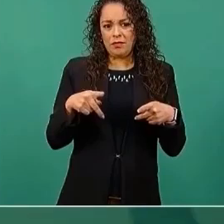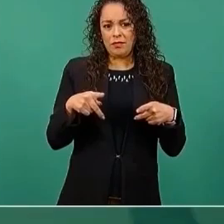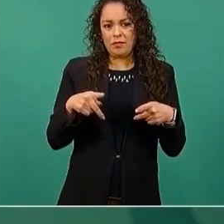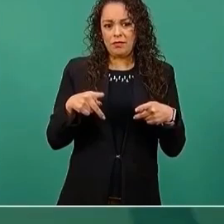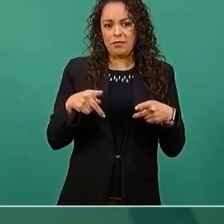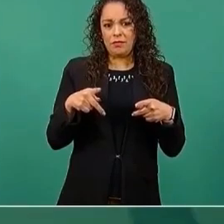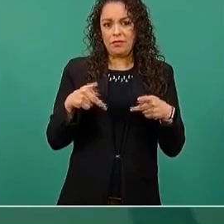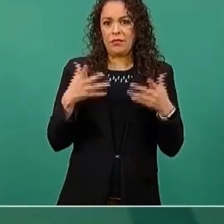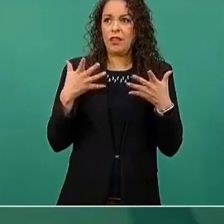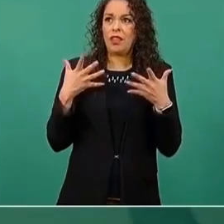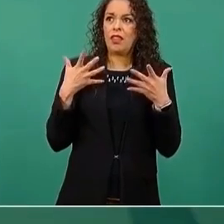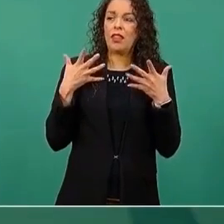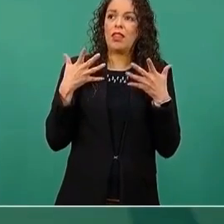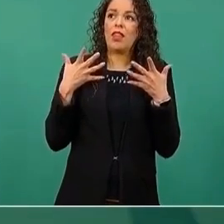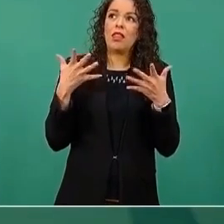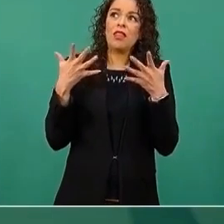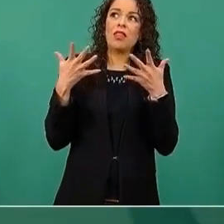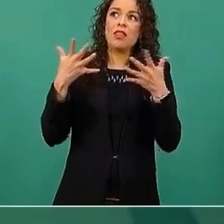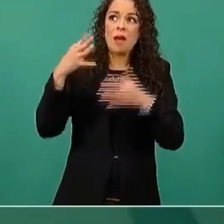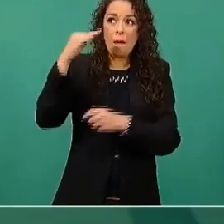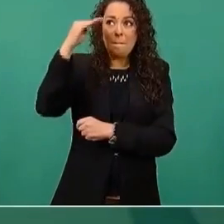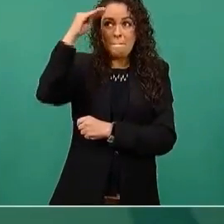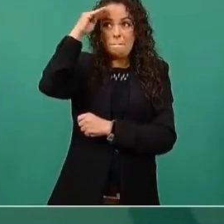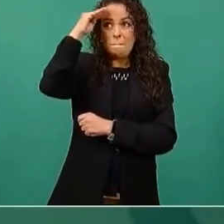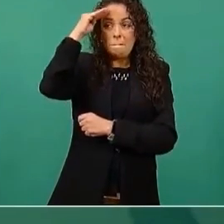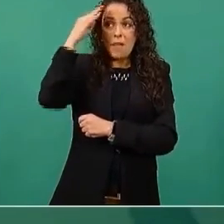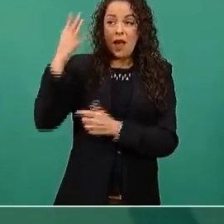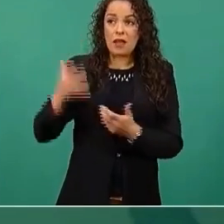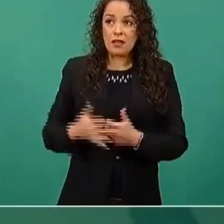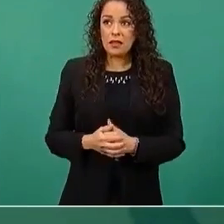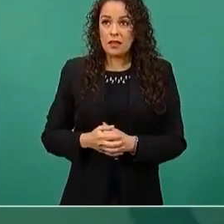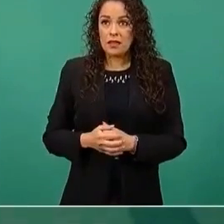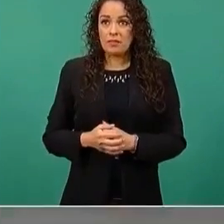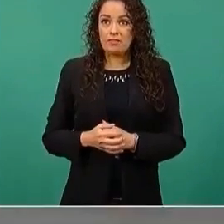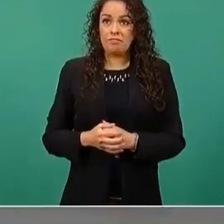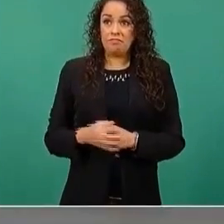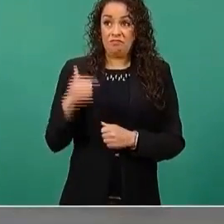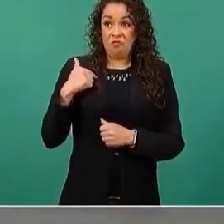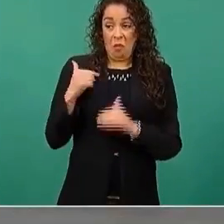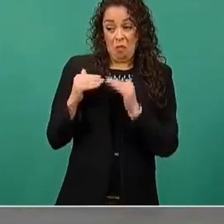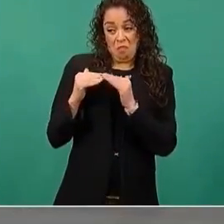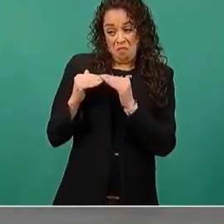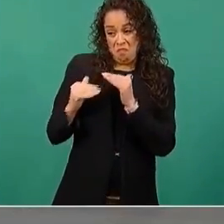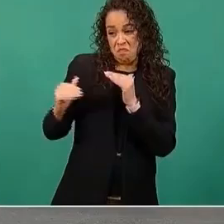los que se han portado muy ínfulas de superioridad.